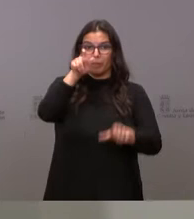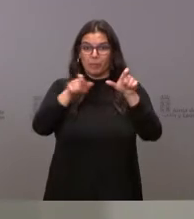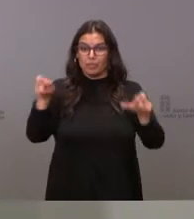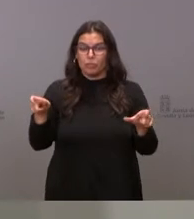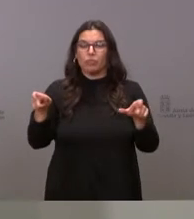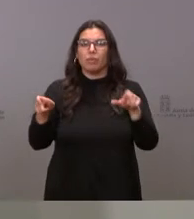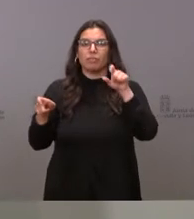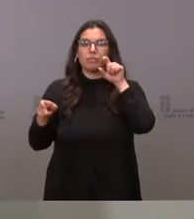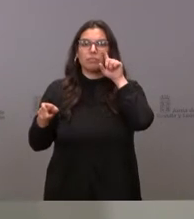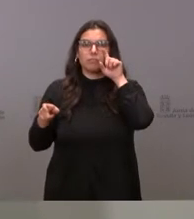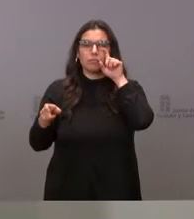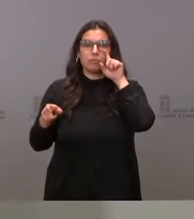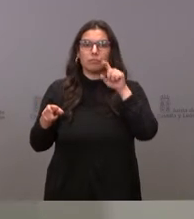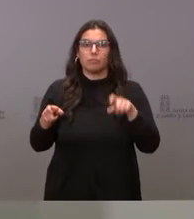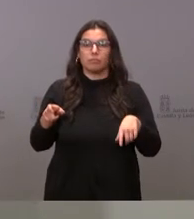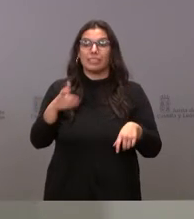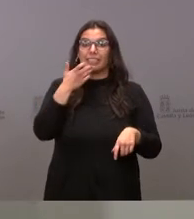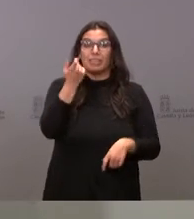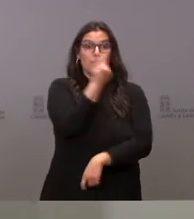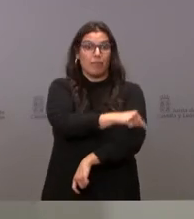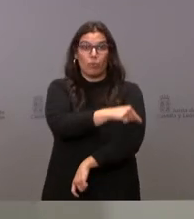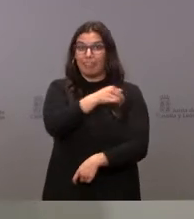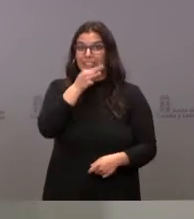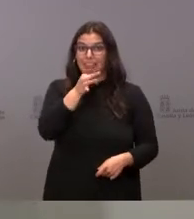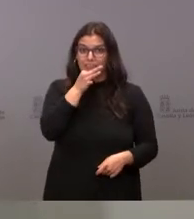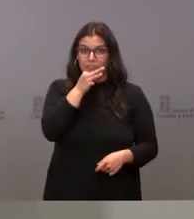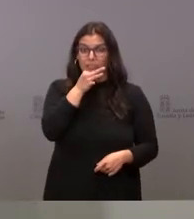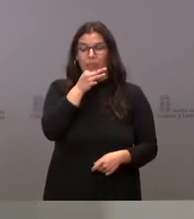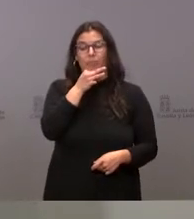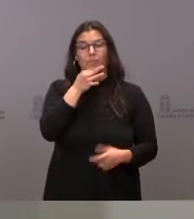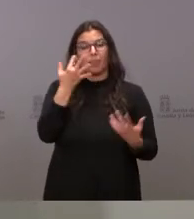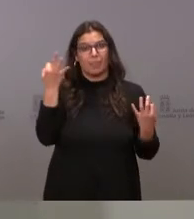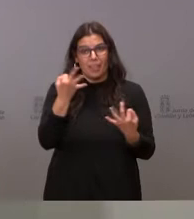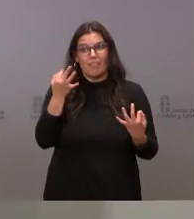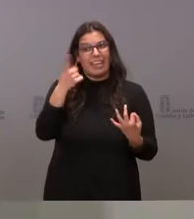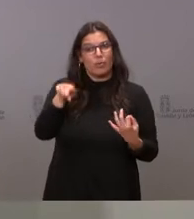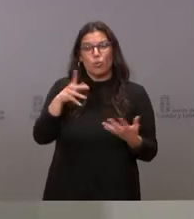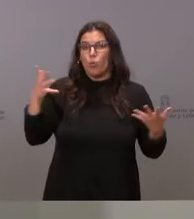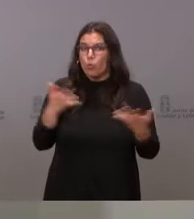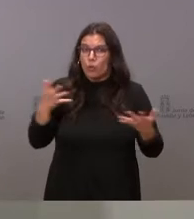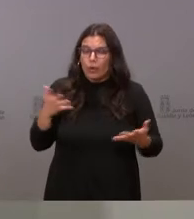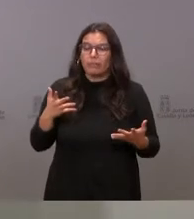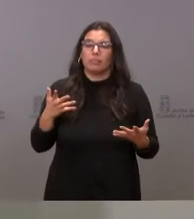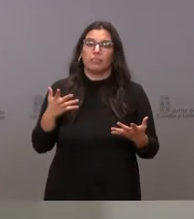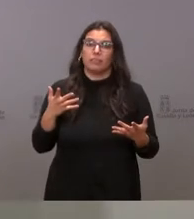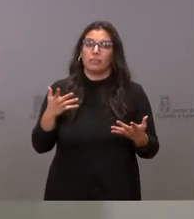no vacunada en la necesidad urgente de